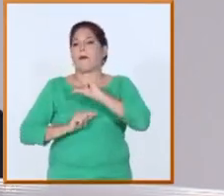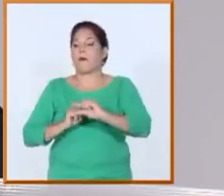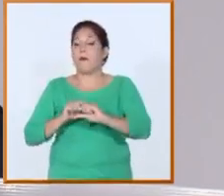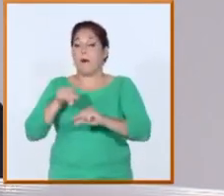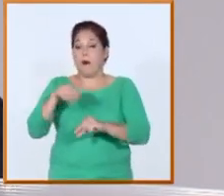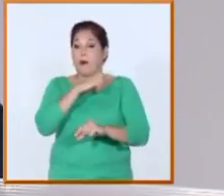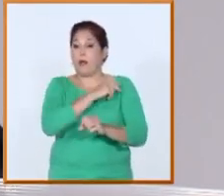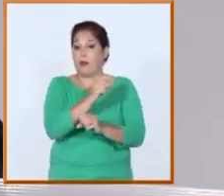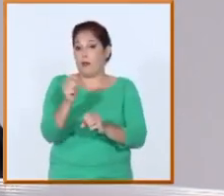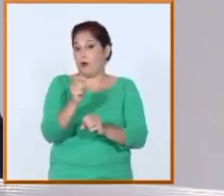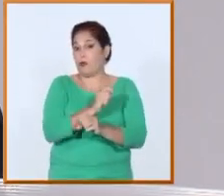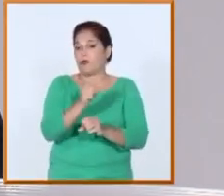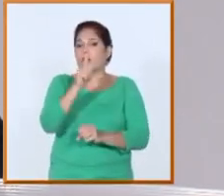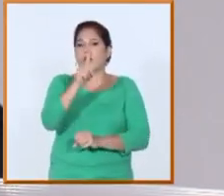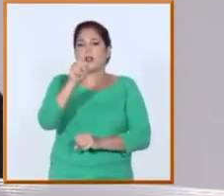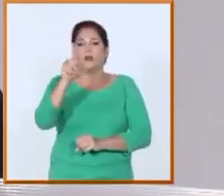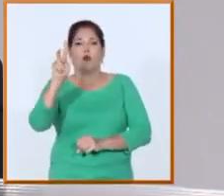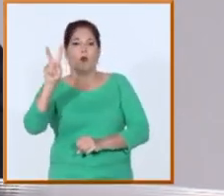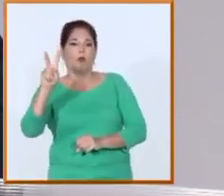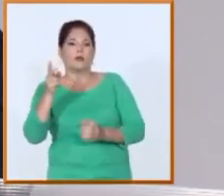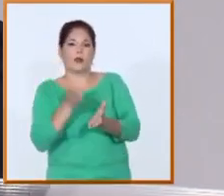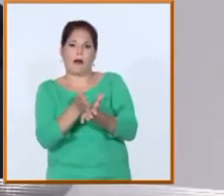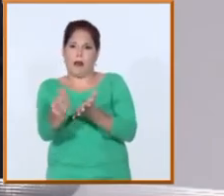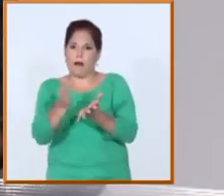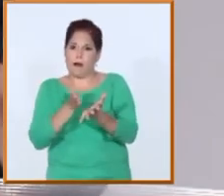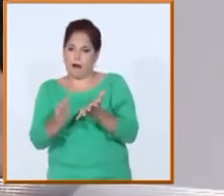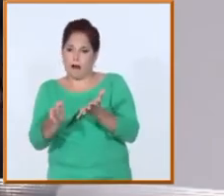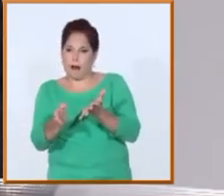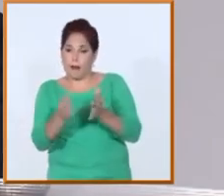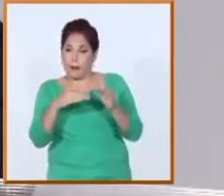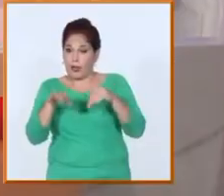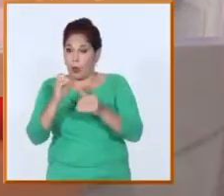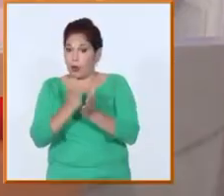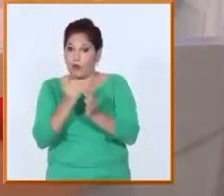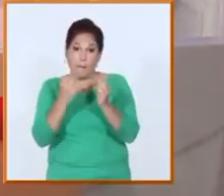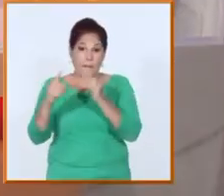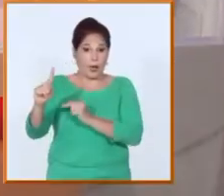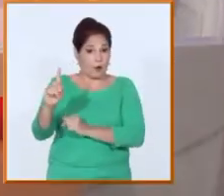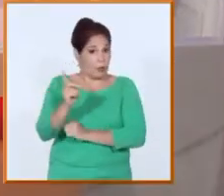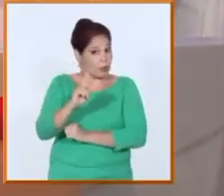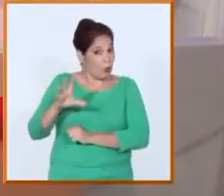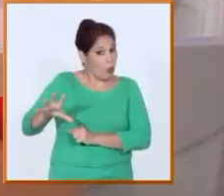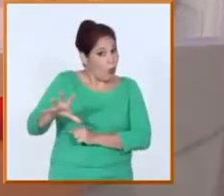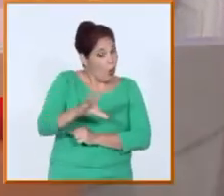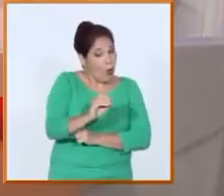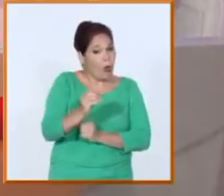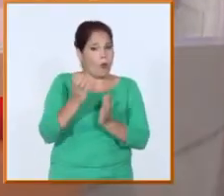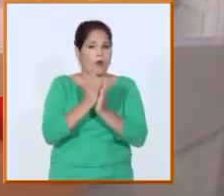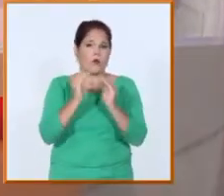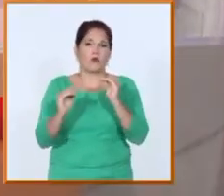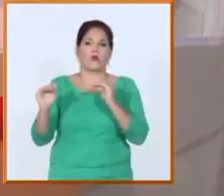educación superior llega a las 112 carreras, no estoy hablando solo del mes, estoy hablando de todos los organismos formadores de educación superior.